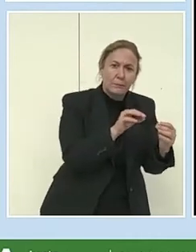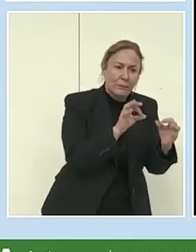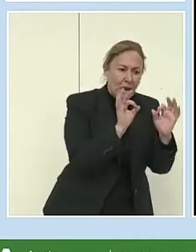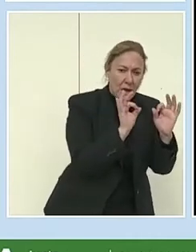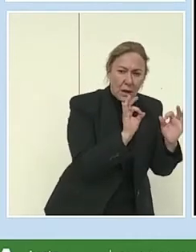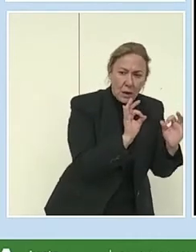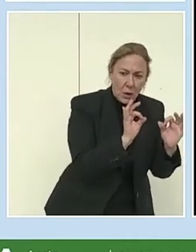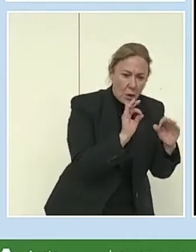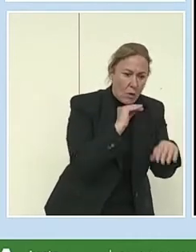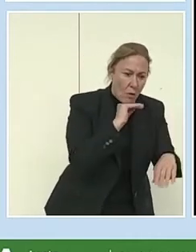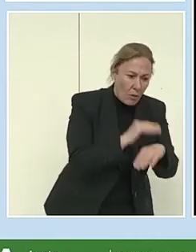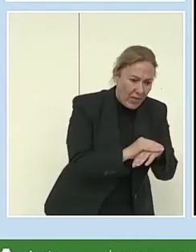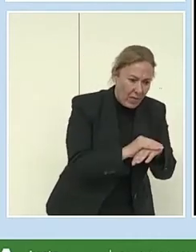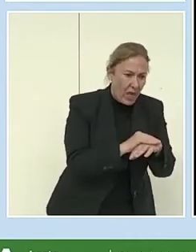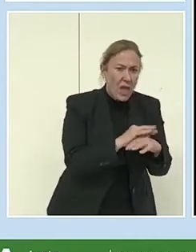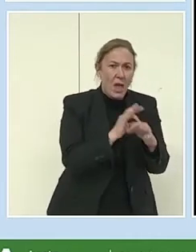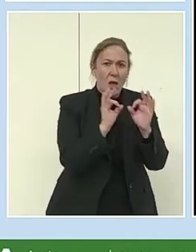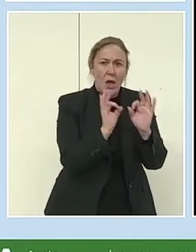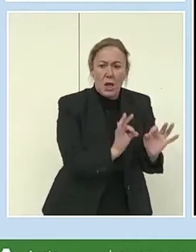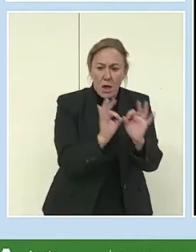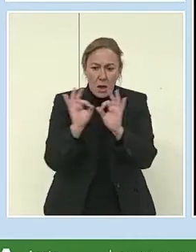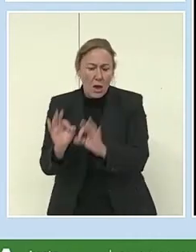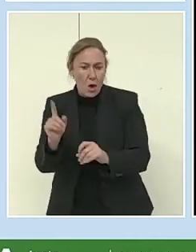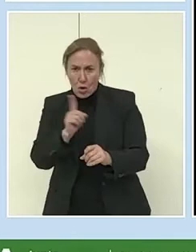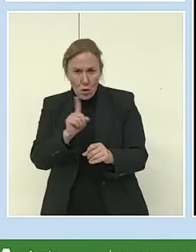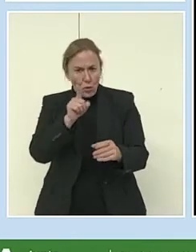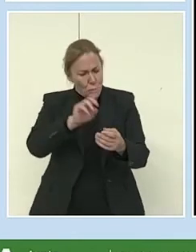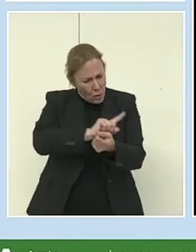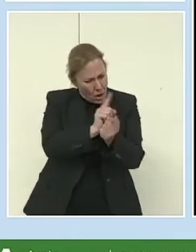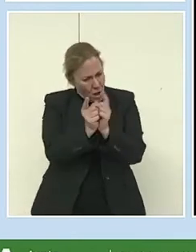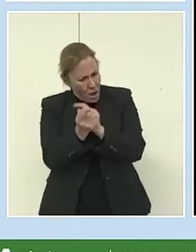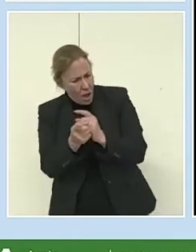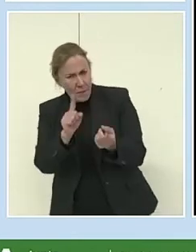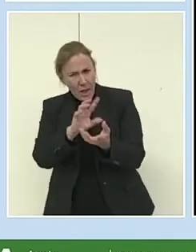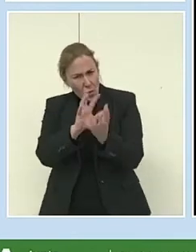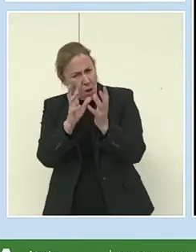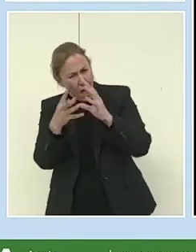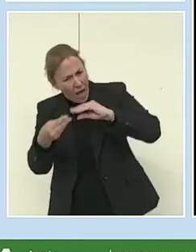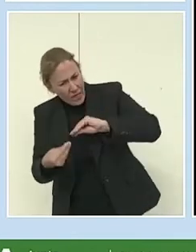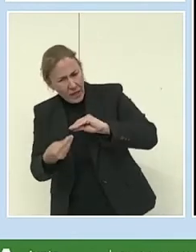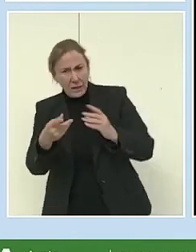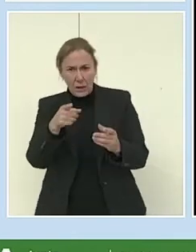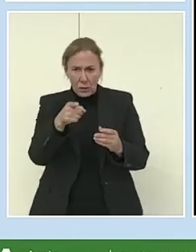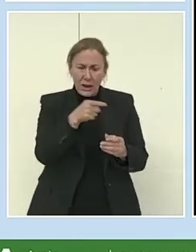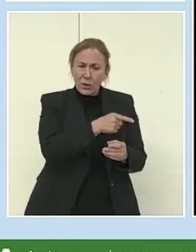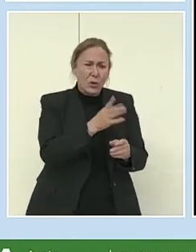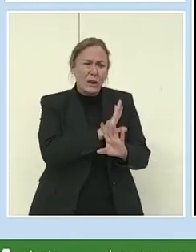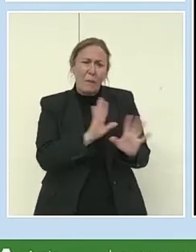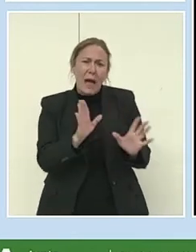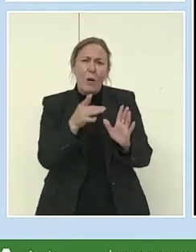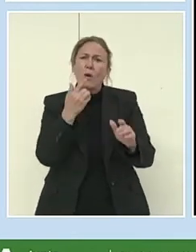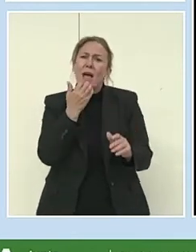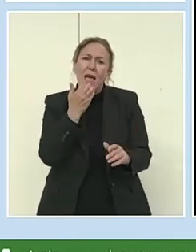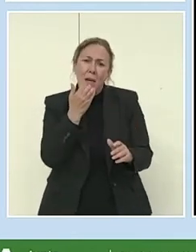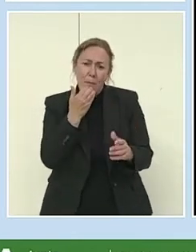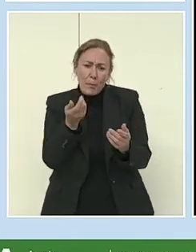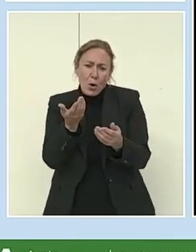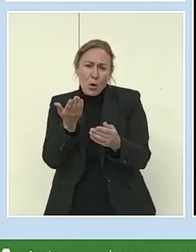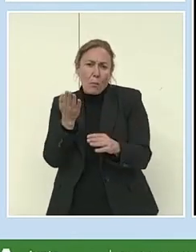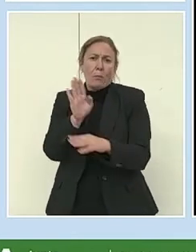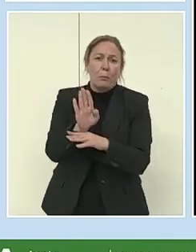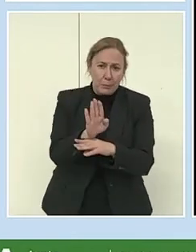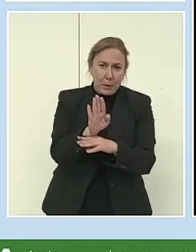desarrollen, sean imaginativas y busquen muchos más recursos porque esto es una propuesta. Seguramente habrá actividades